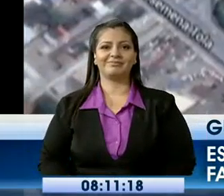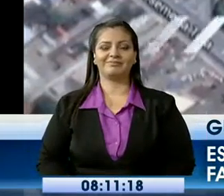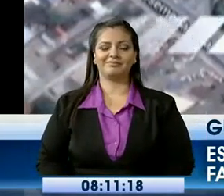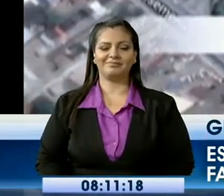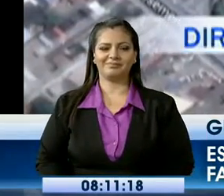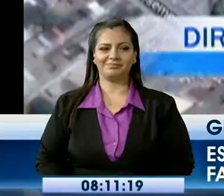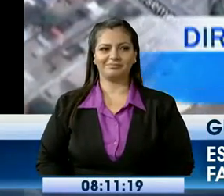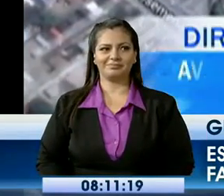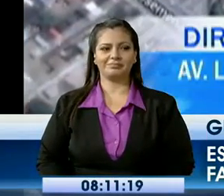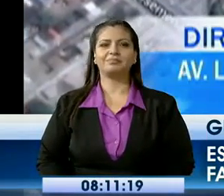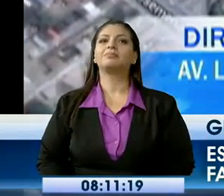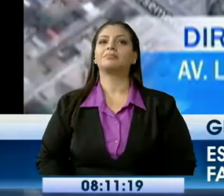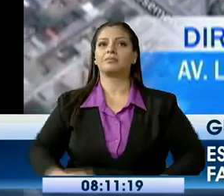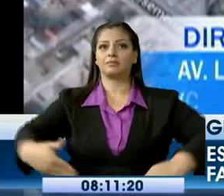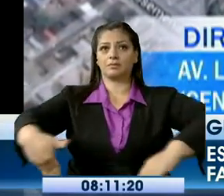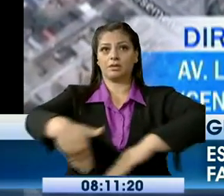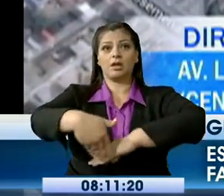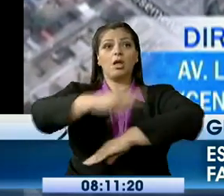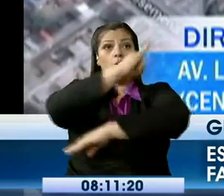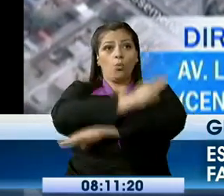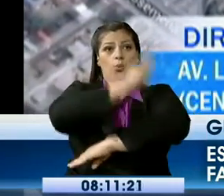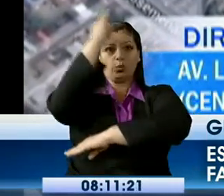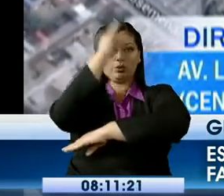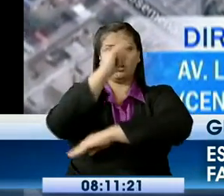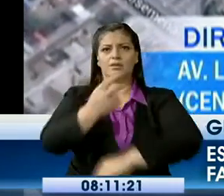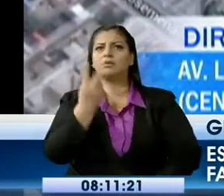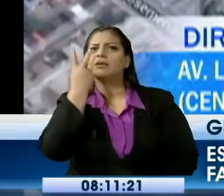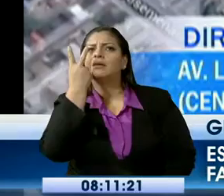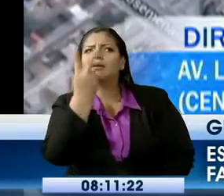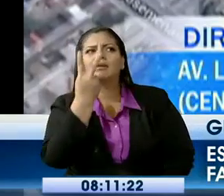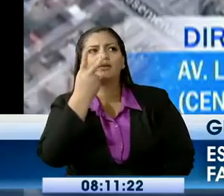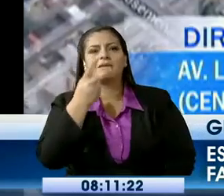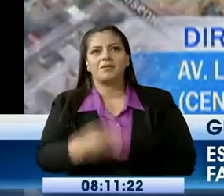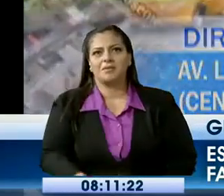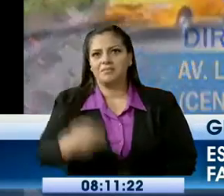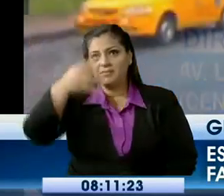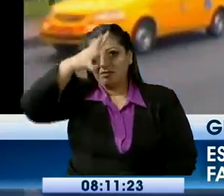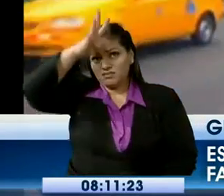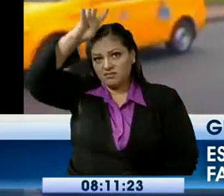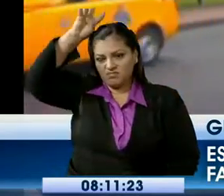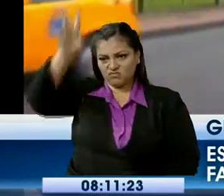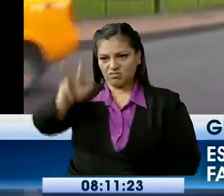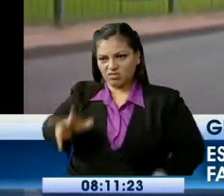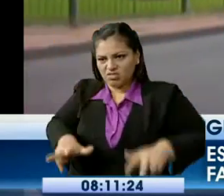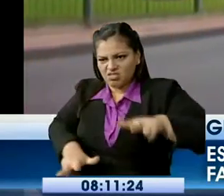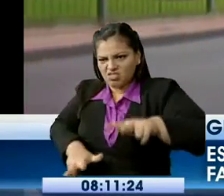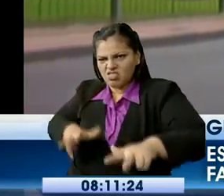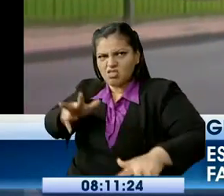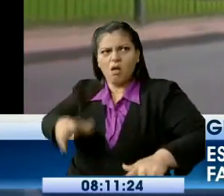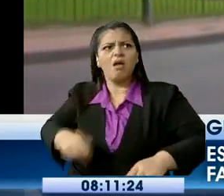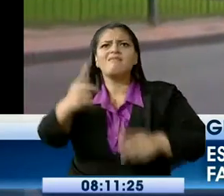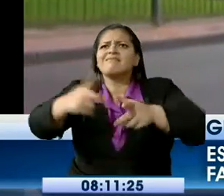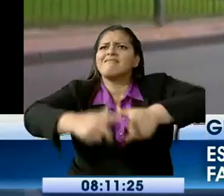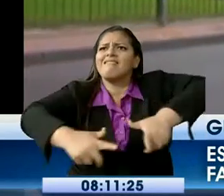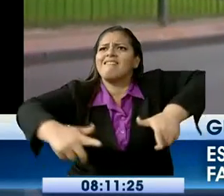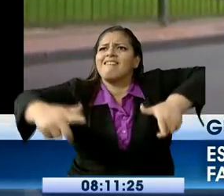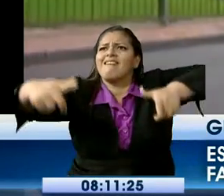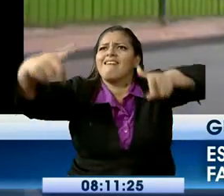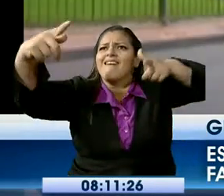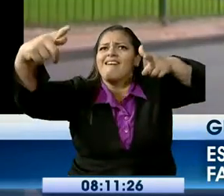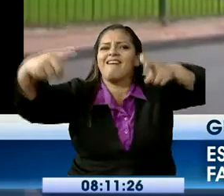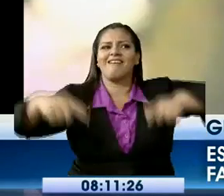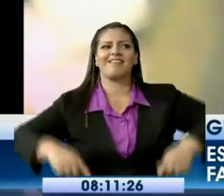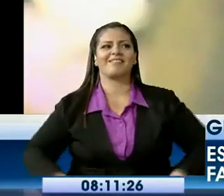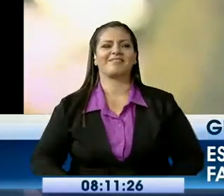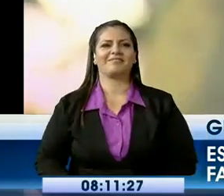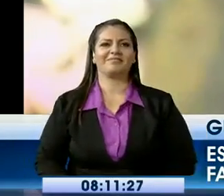En la avenida Las Monjas al norte podemos observar la escultura a gran escala de un animal emblemático de la ciudad como